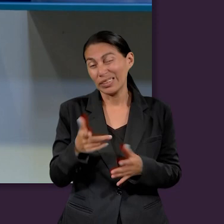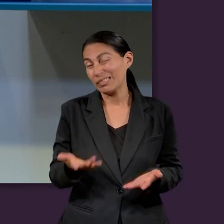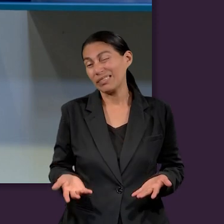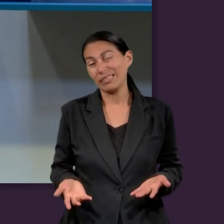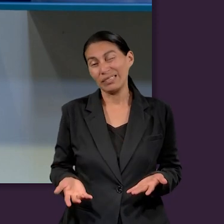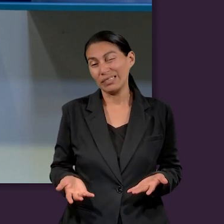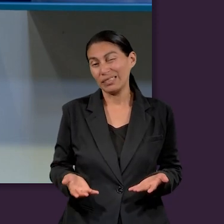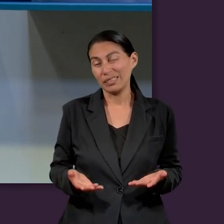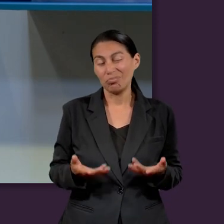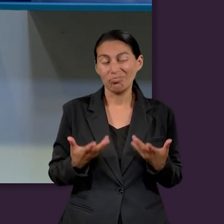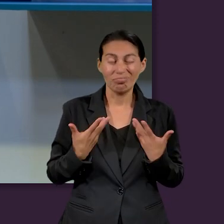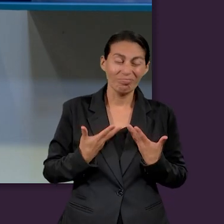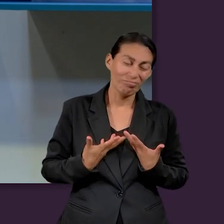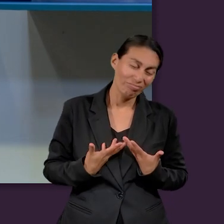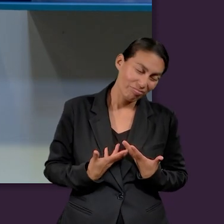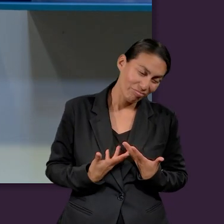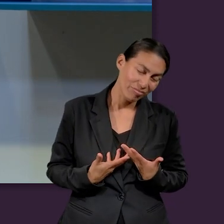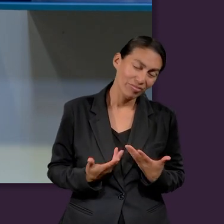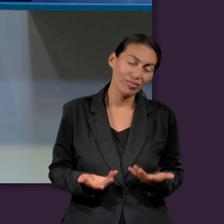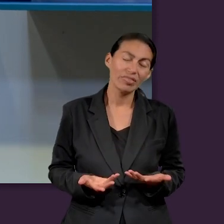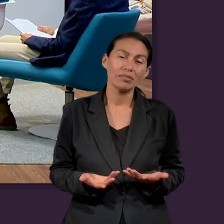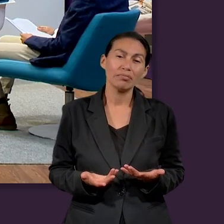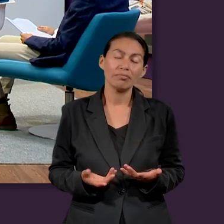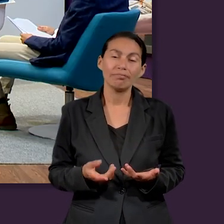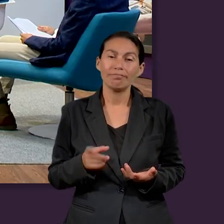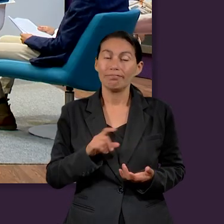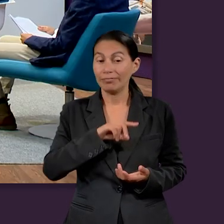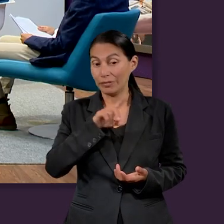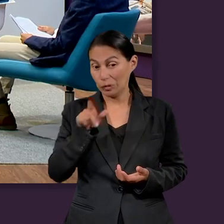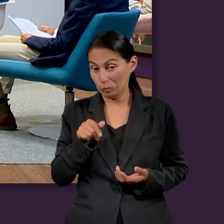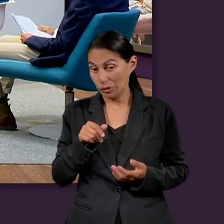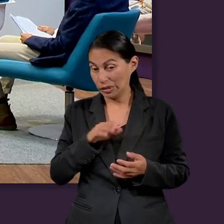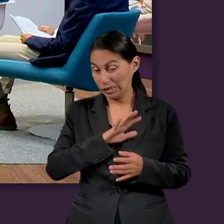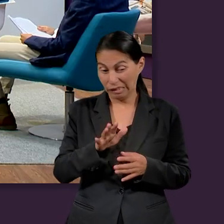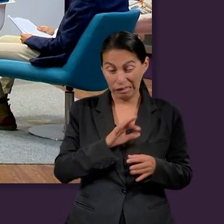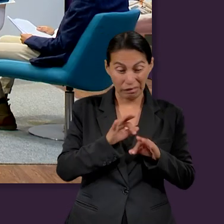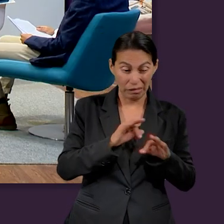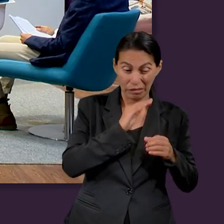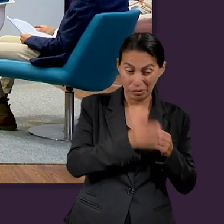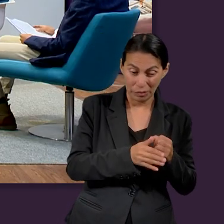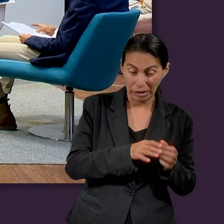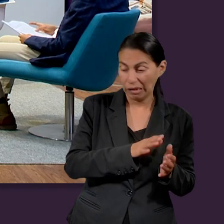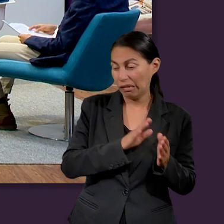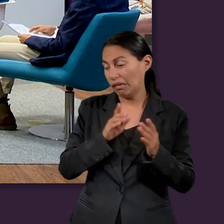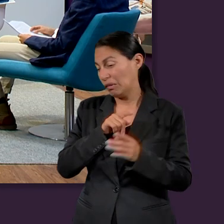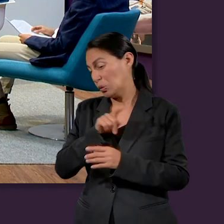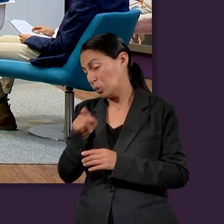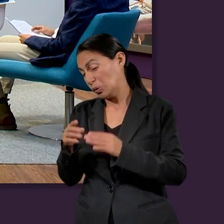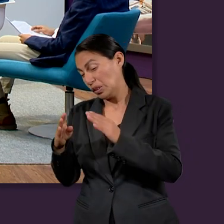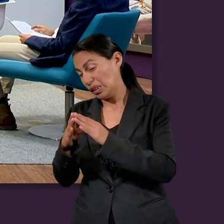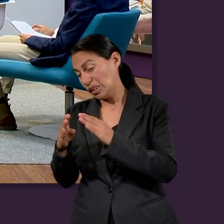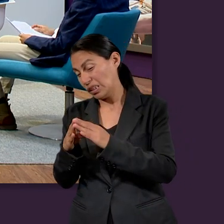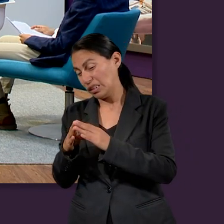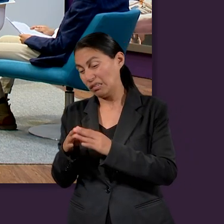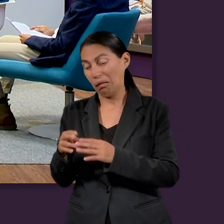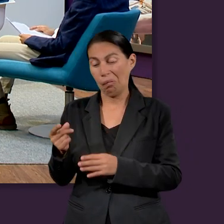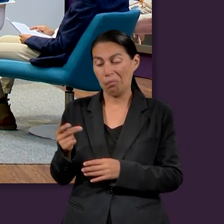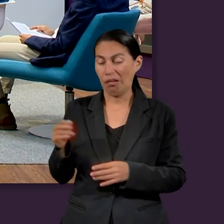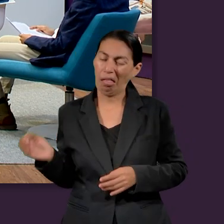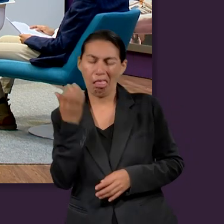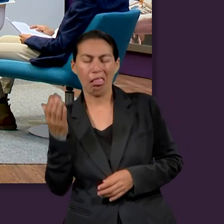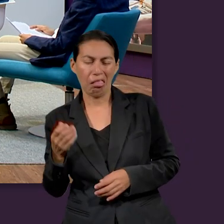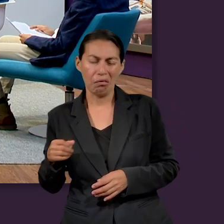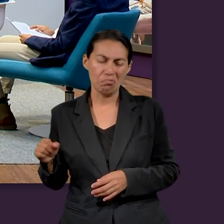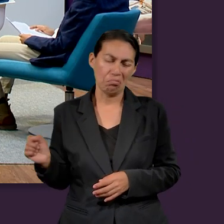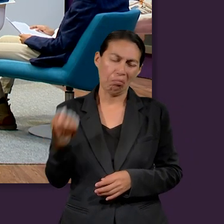Ni ganas de ir a trabajar te dan. Ni ganas, no, no, y deja de eso. Cuando llegues de regreso a casa, pues